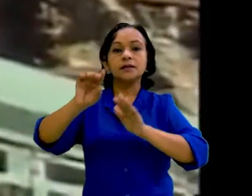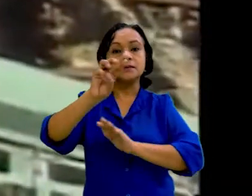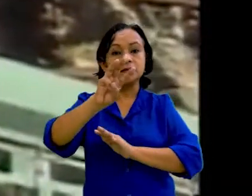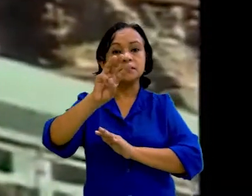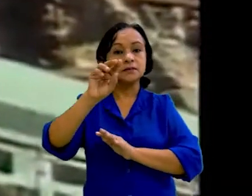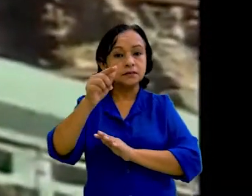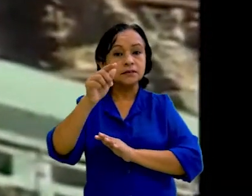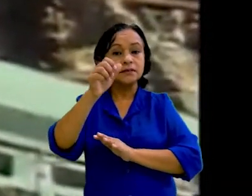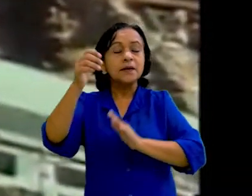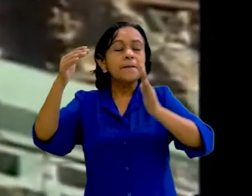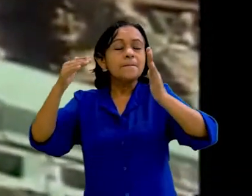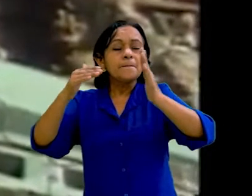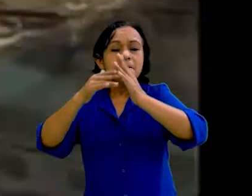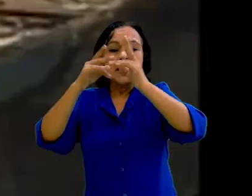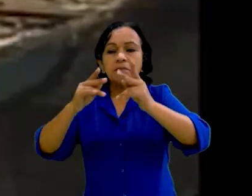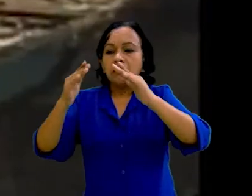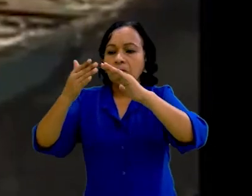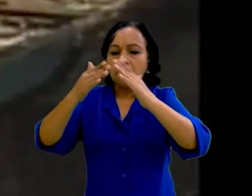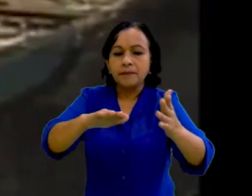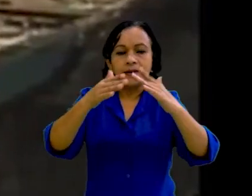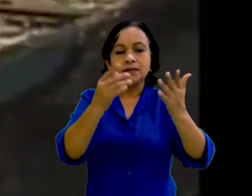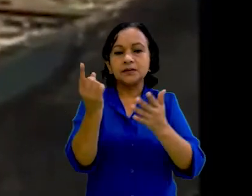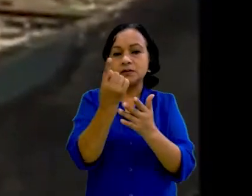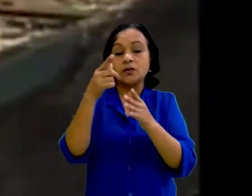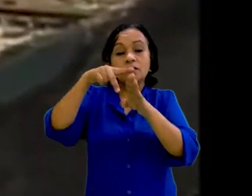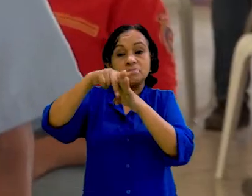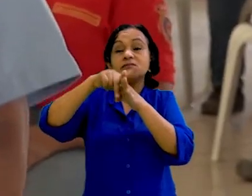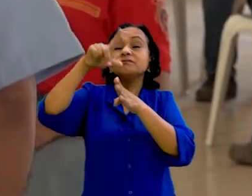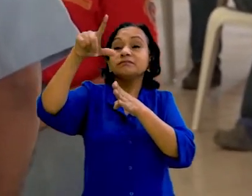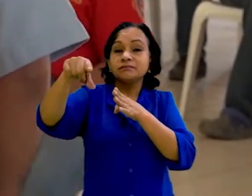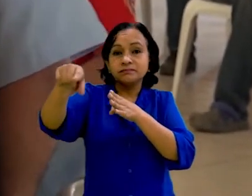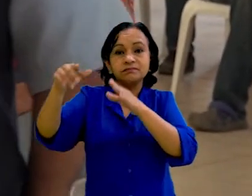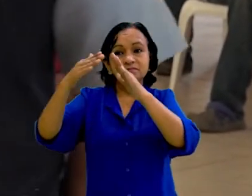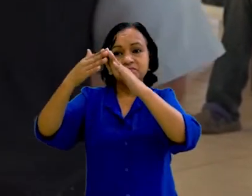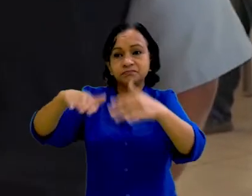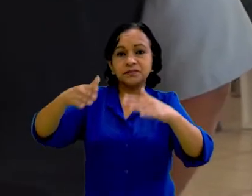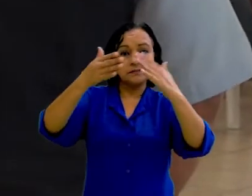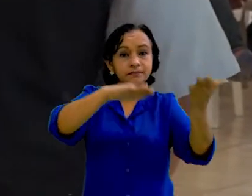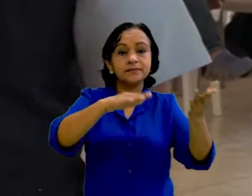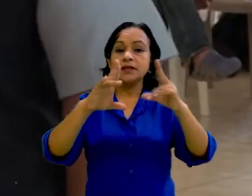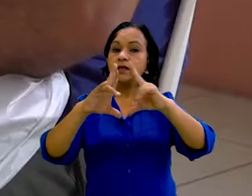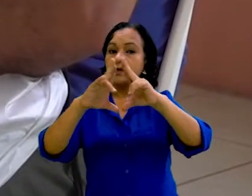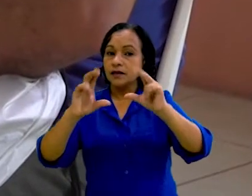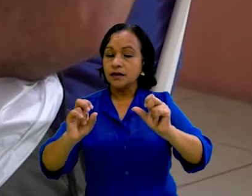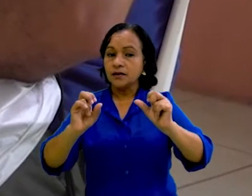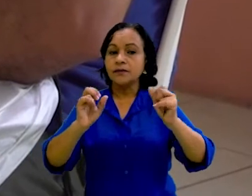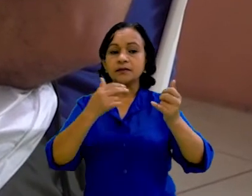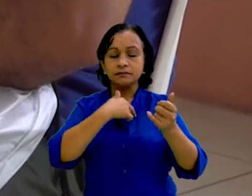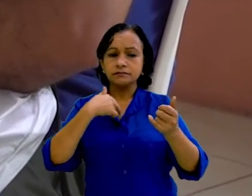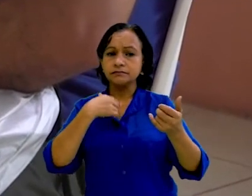376.000 personas damnificadas solo en el sector campesino. En la actualidad, Nicaragua ha